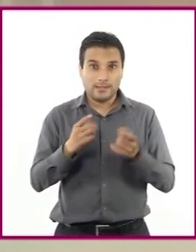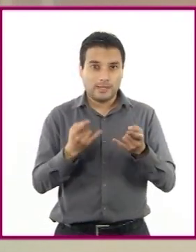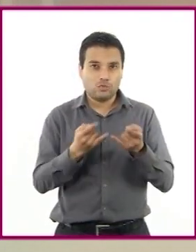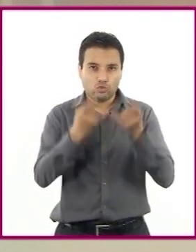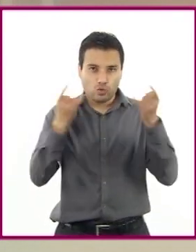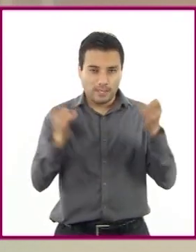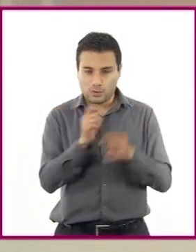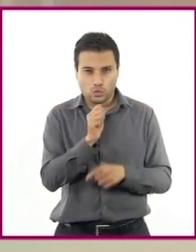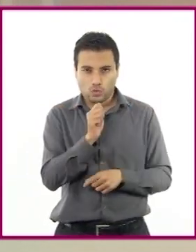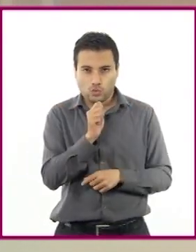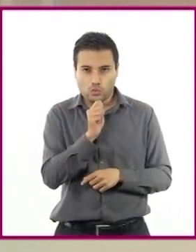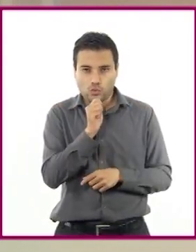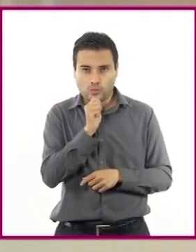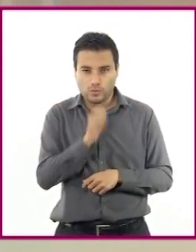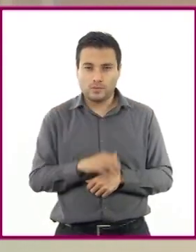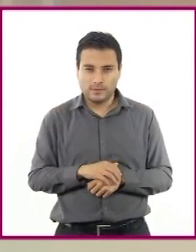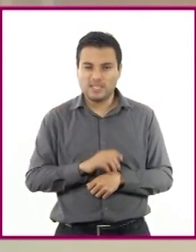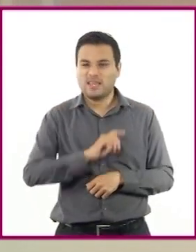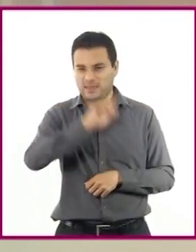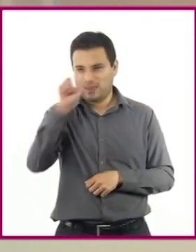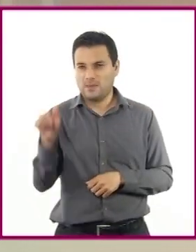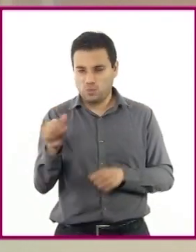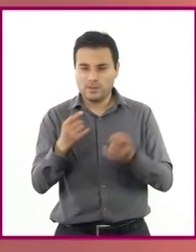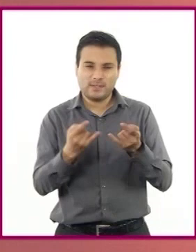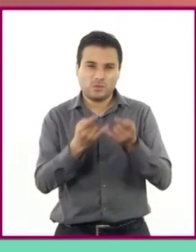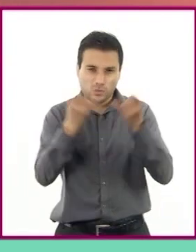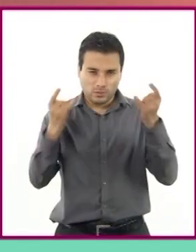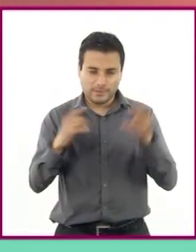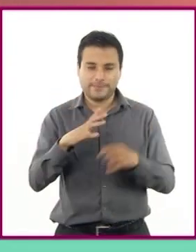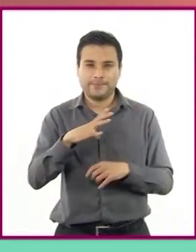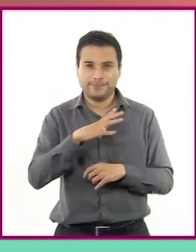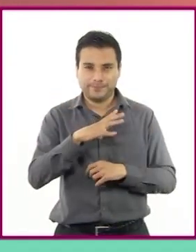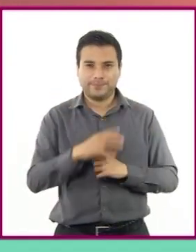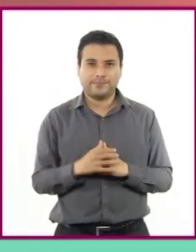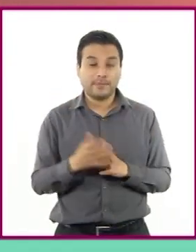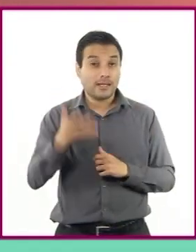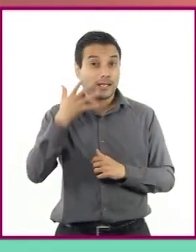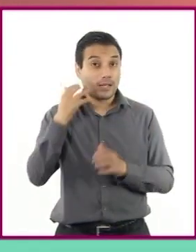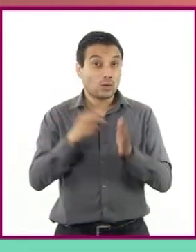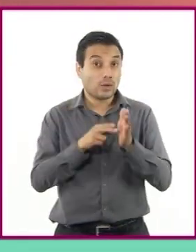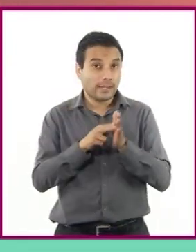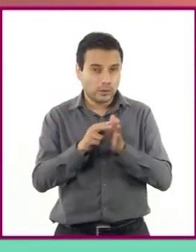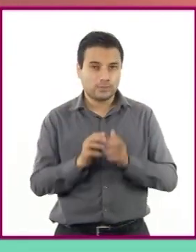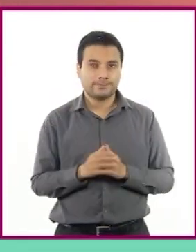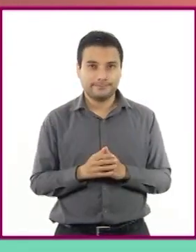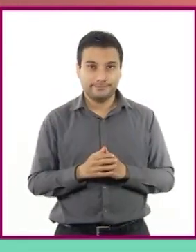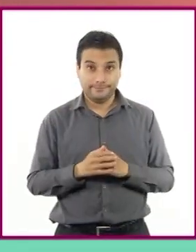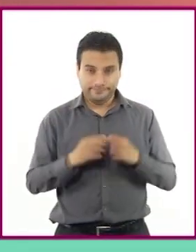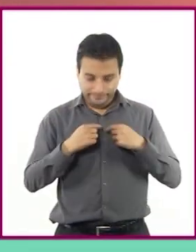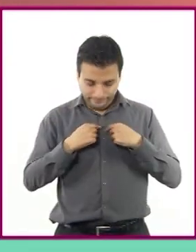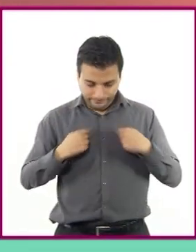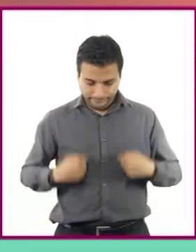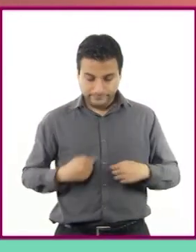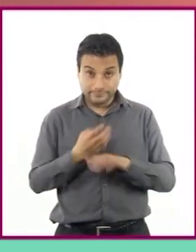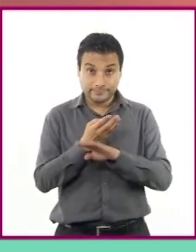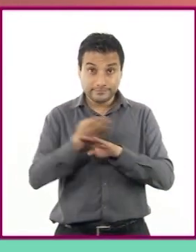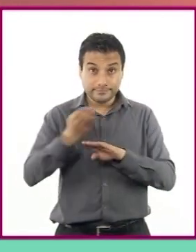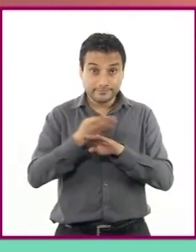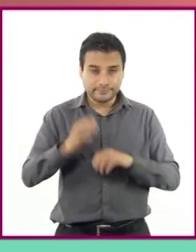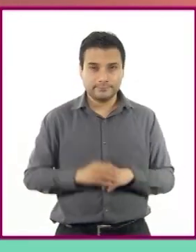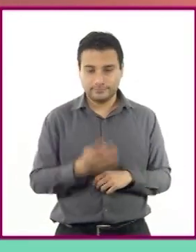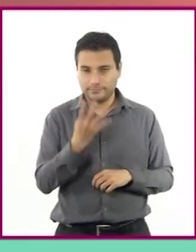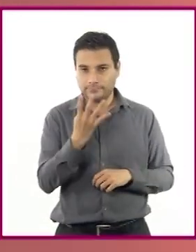conocemos porque aparecen más adelante de la historia. Un gato negro con pecho blanco y cuatro